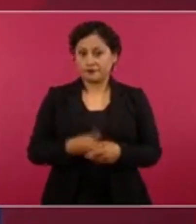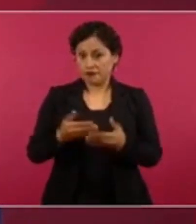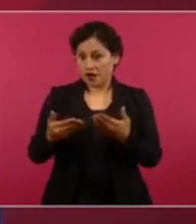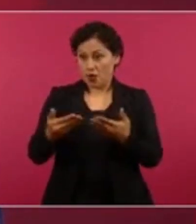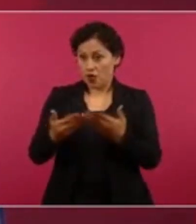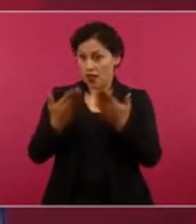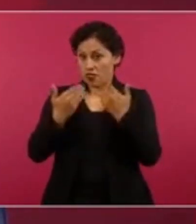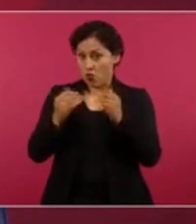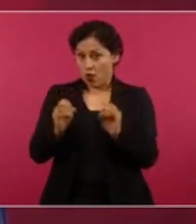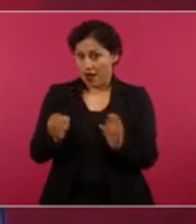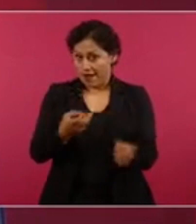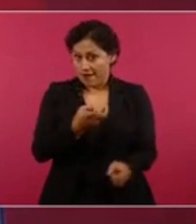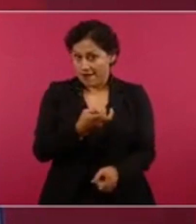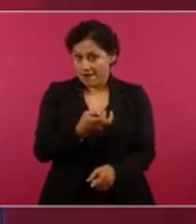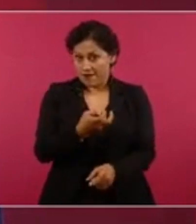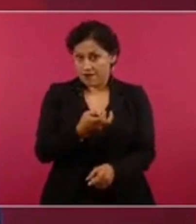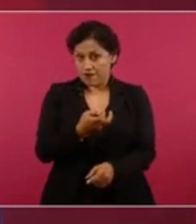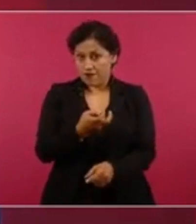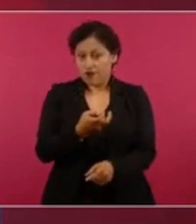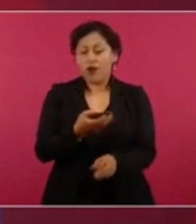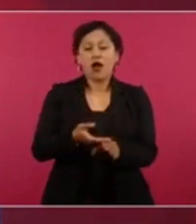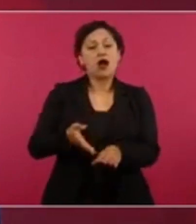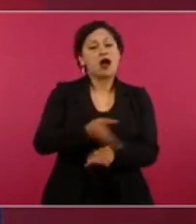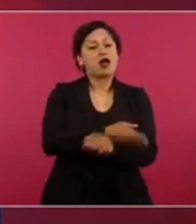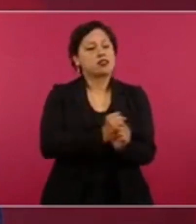tortura,